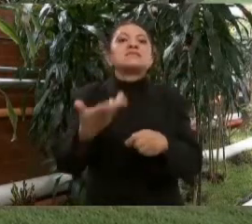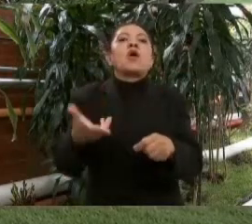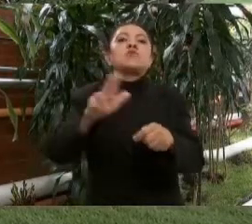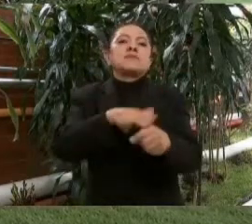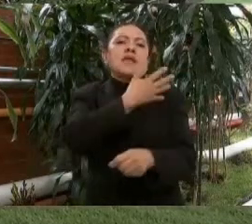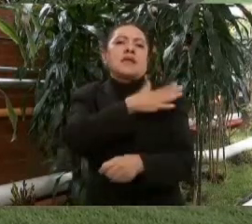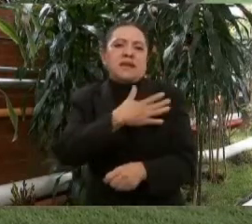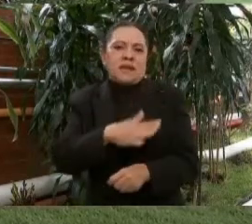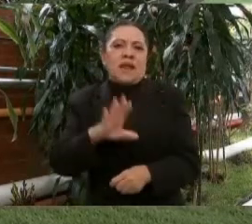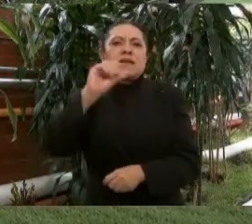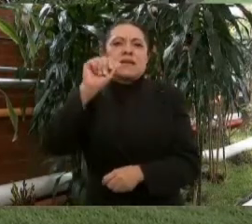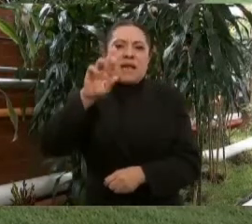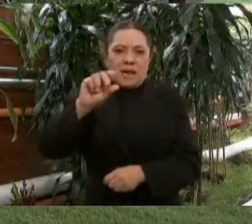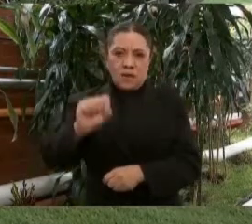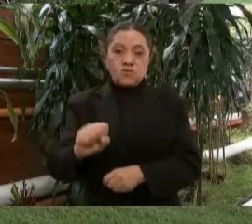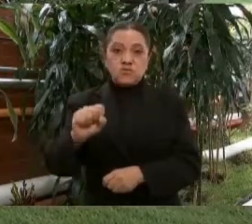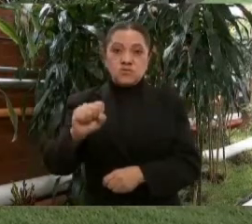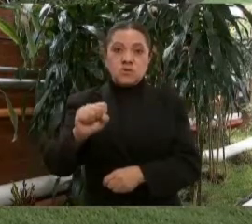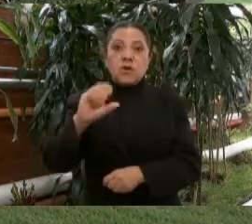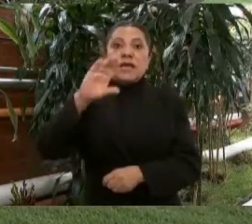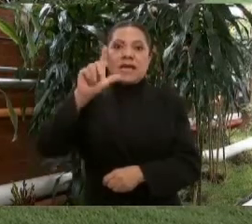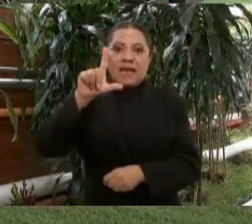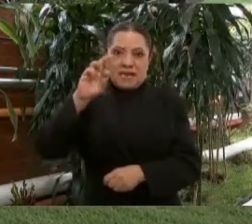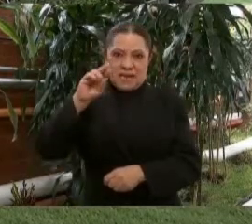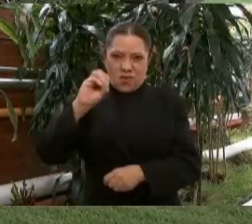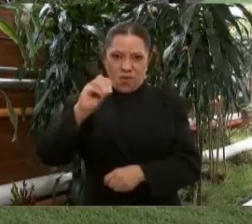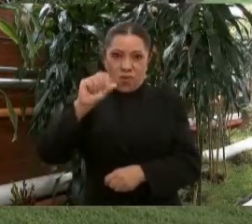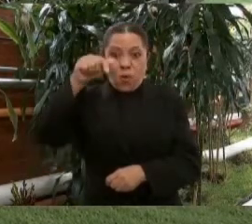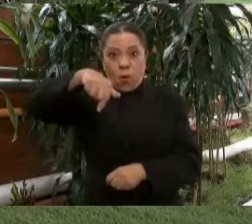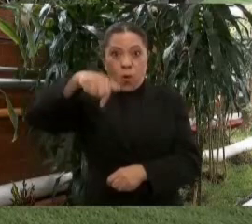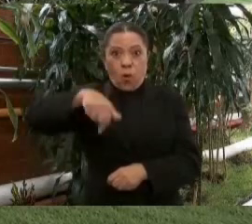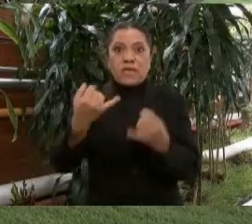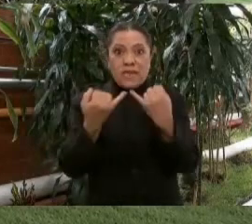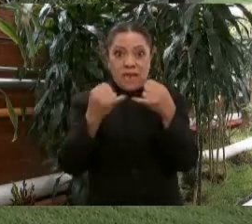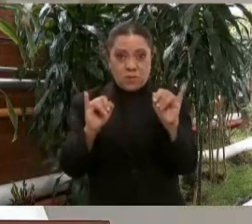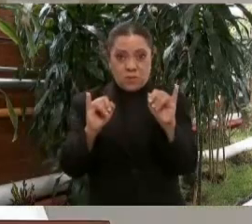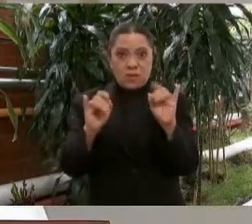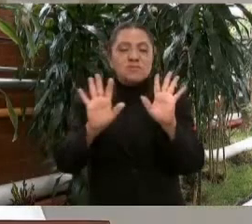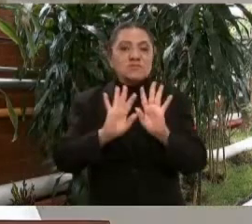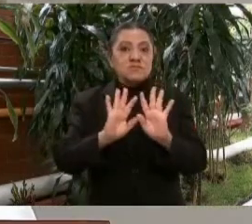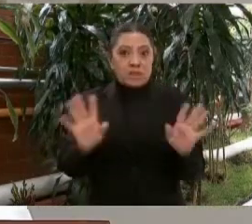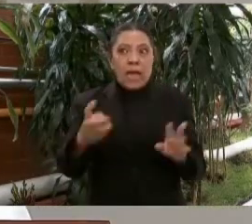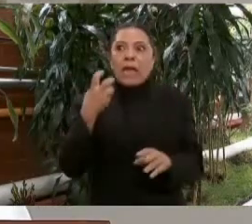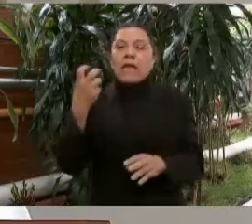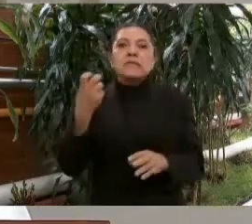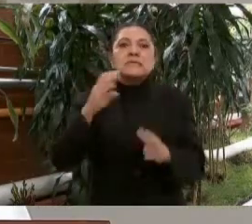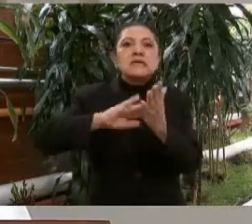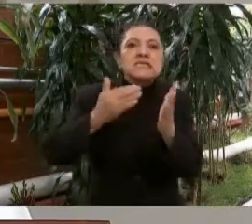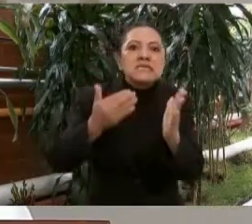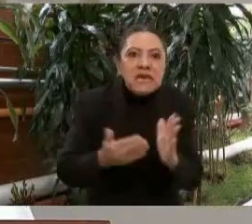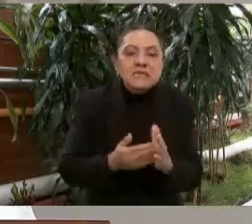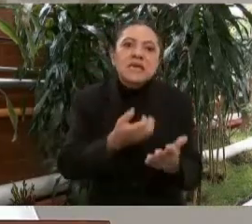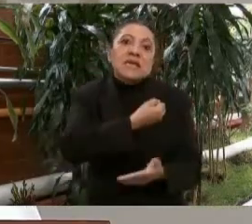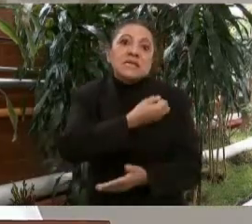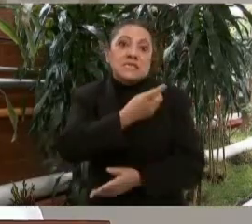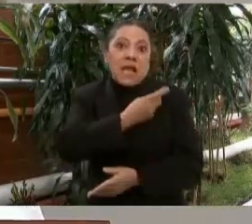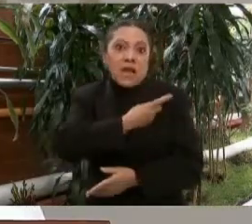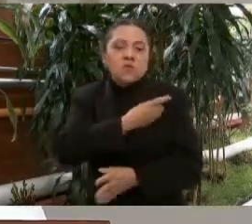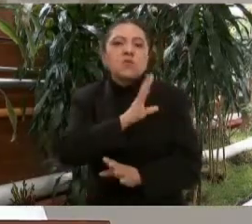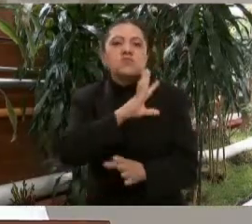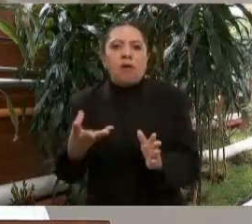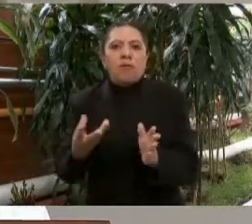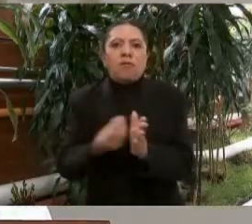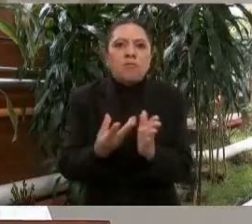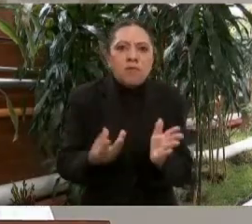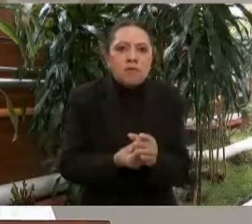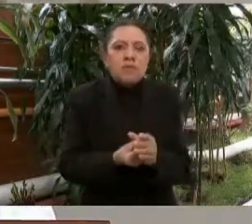que hoy inauguramos, es ejemplo de la estrategia integral que en materia de salud ha emprendido el Gobierno de México, para